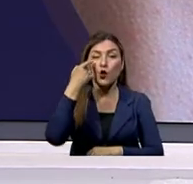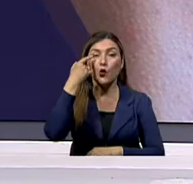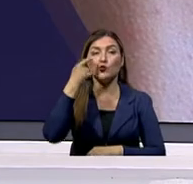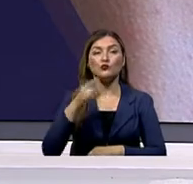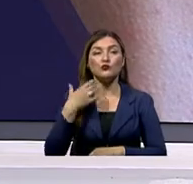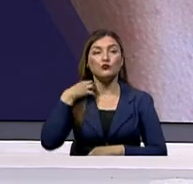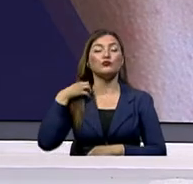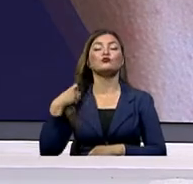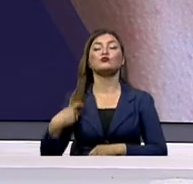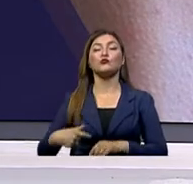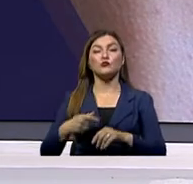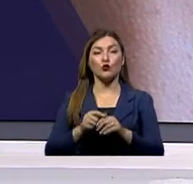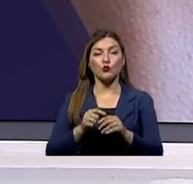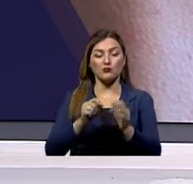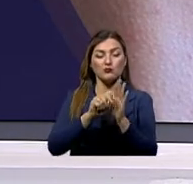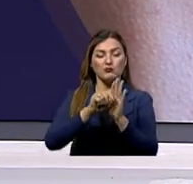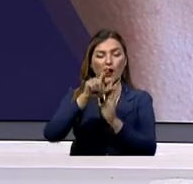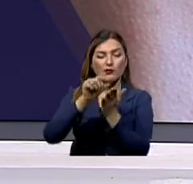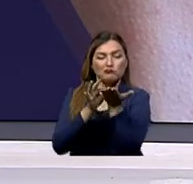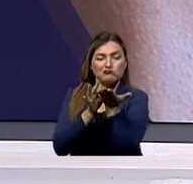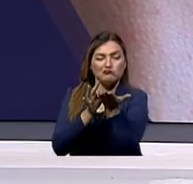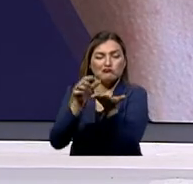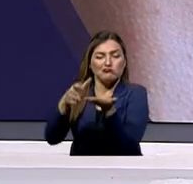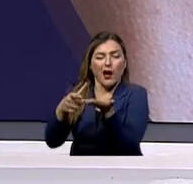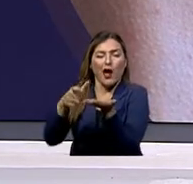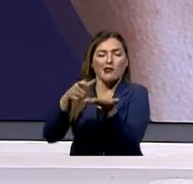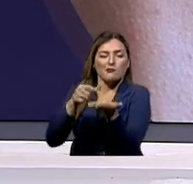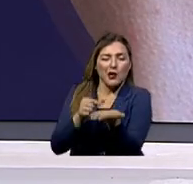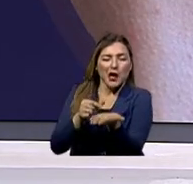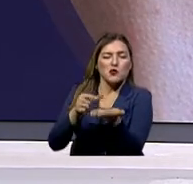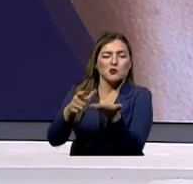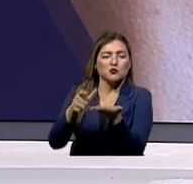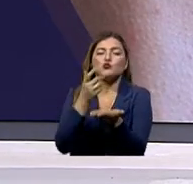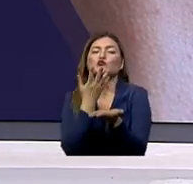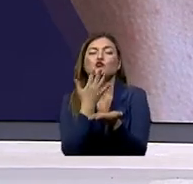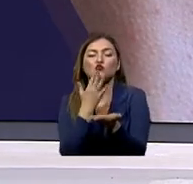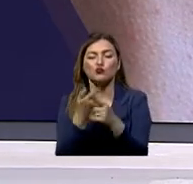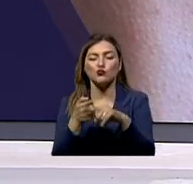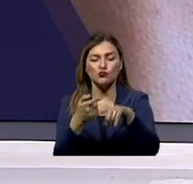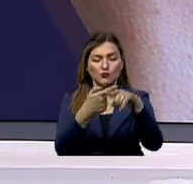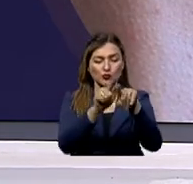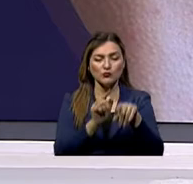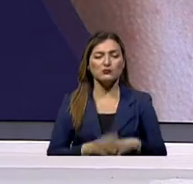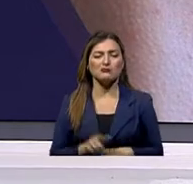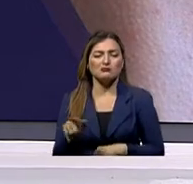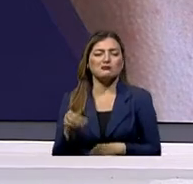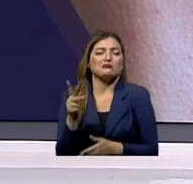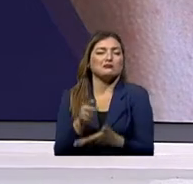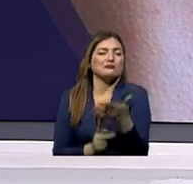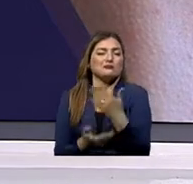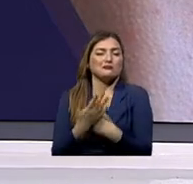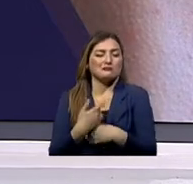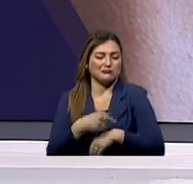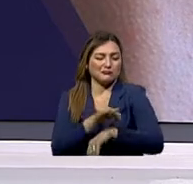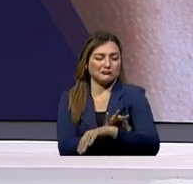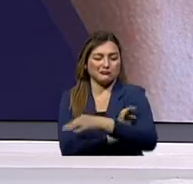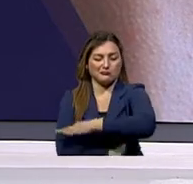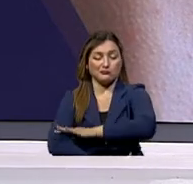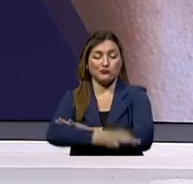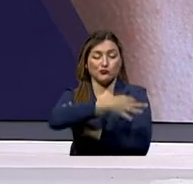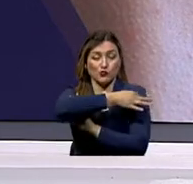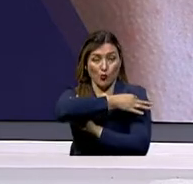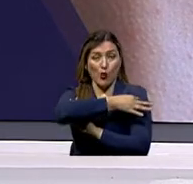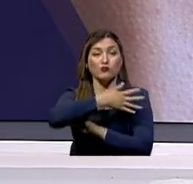tamaños, formas y colores variables. Sin embargo, pues muchas veces estos tienen la capacidad de invadir y metastatizar